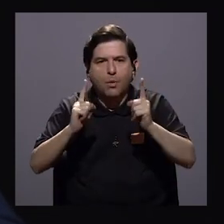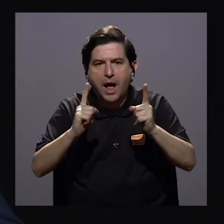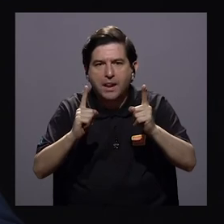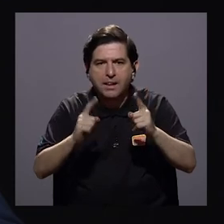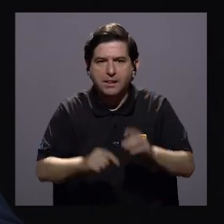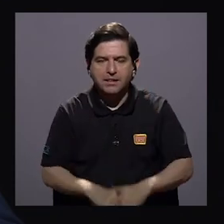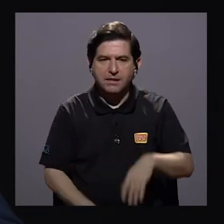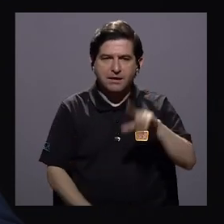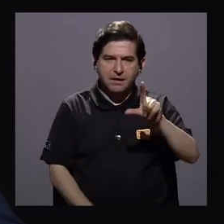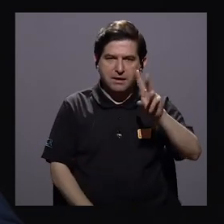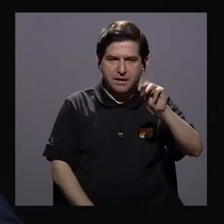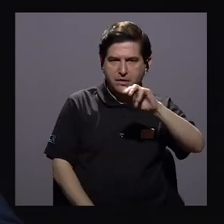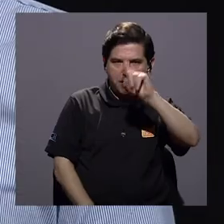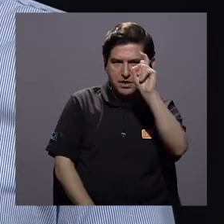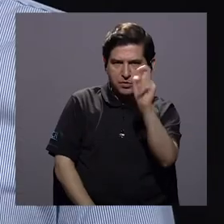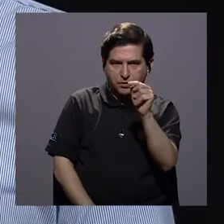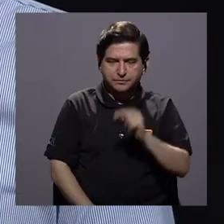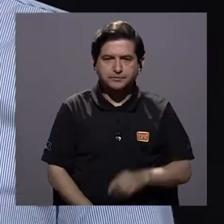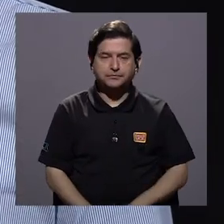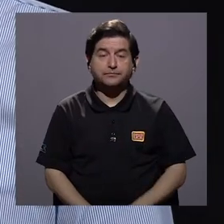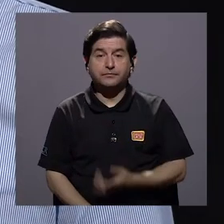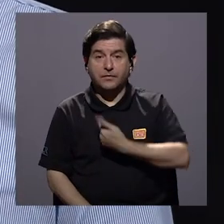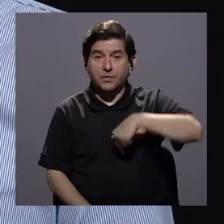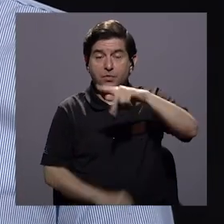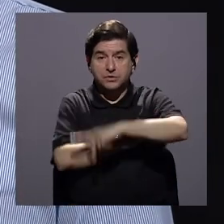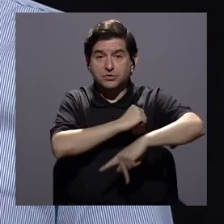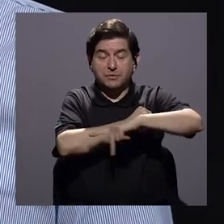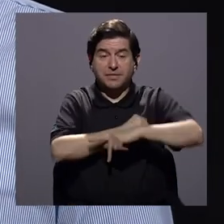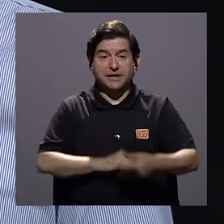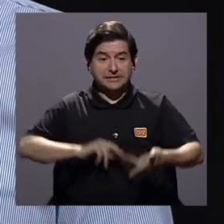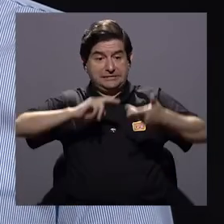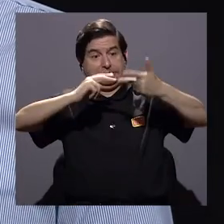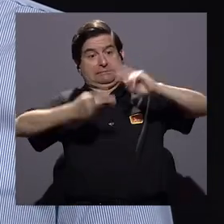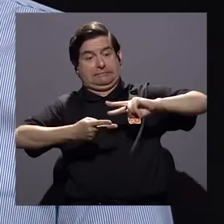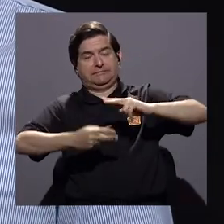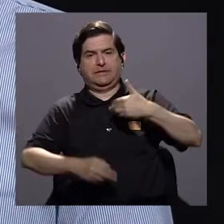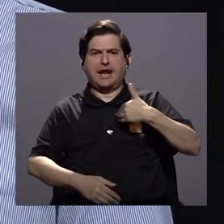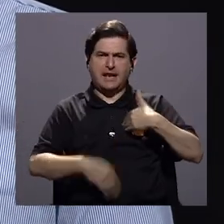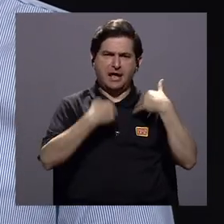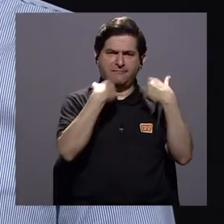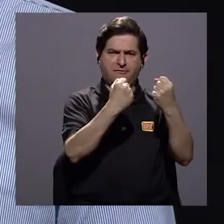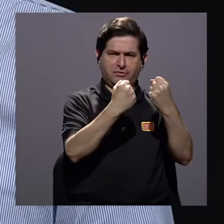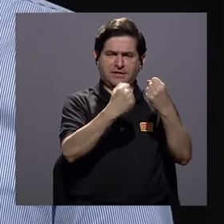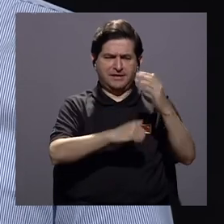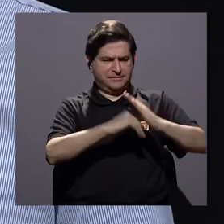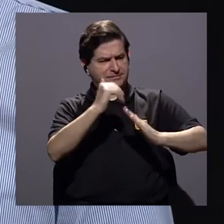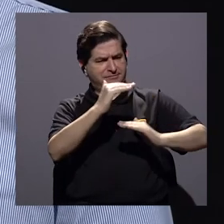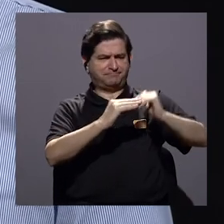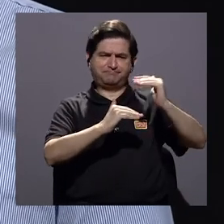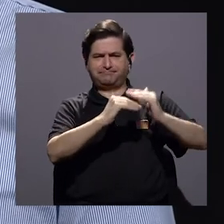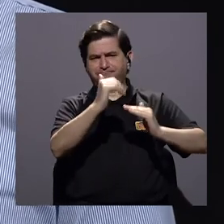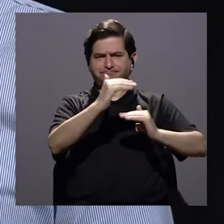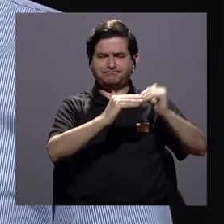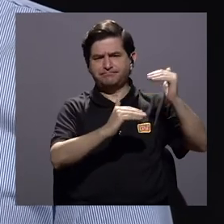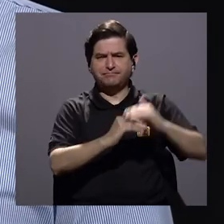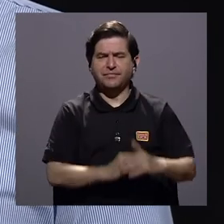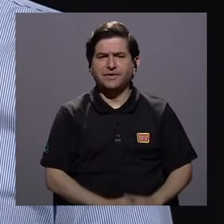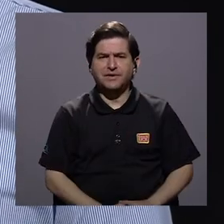Don Leonardo. Sí, bueno, nosotros somos un país paradójico, ¿verdad? Tenemos una fortaleza en haber construido